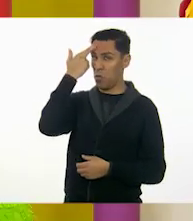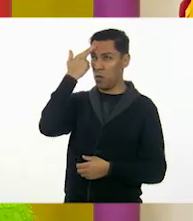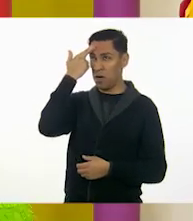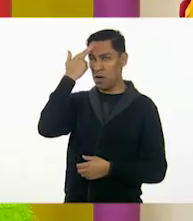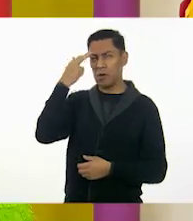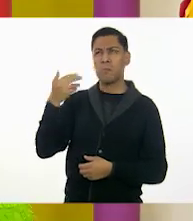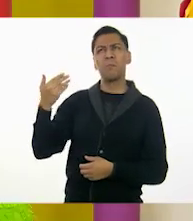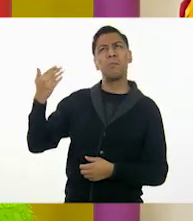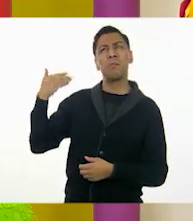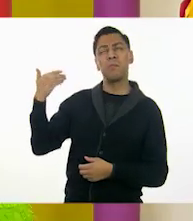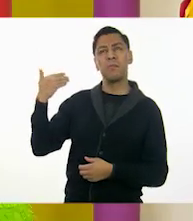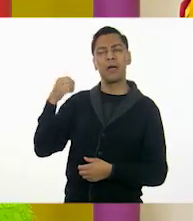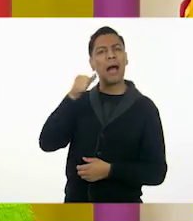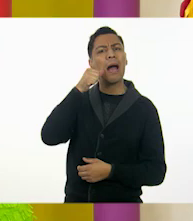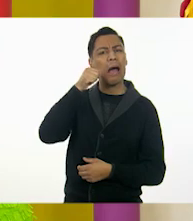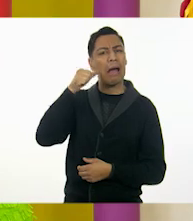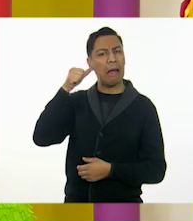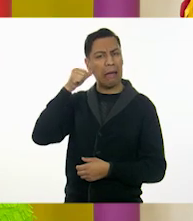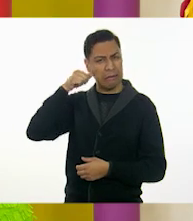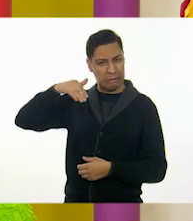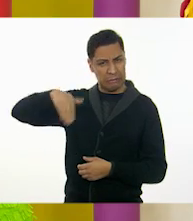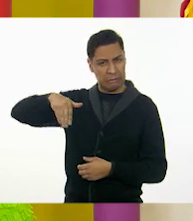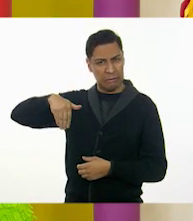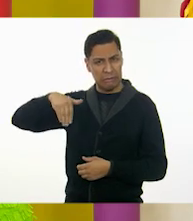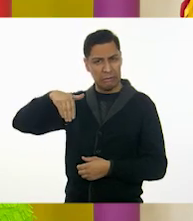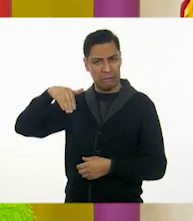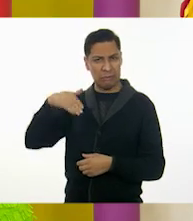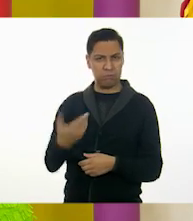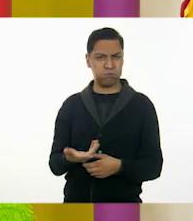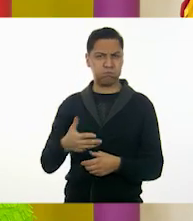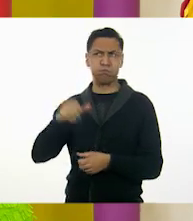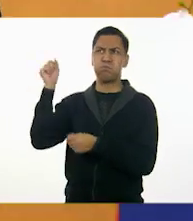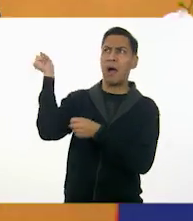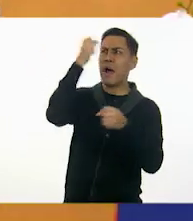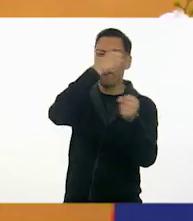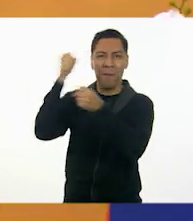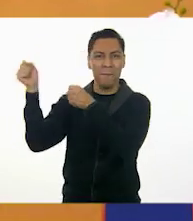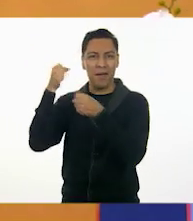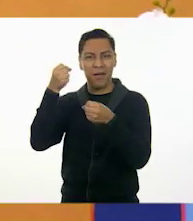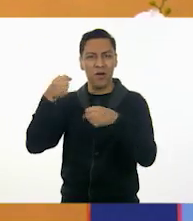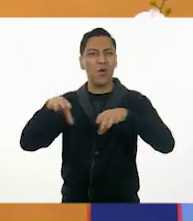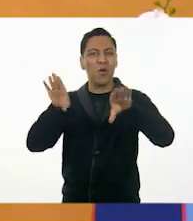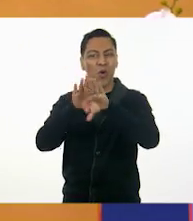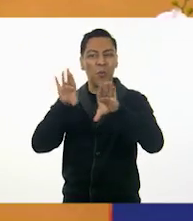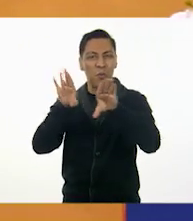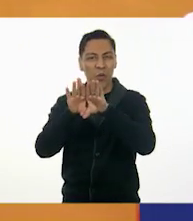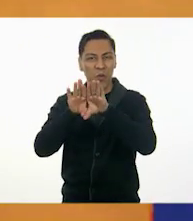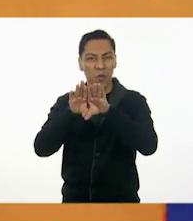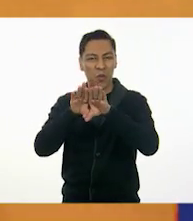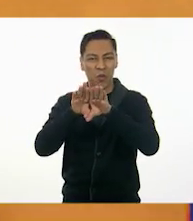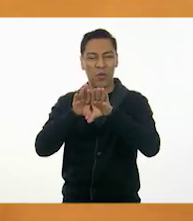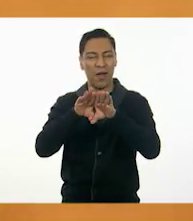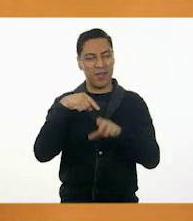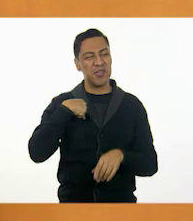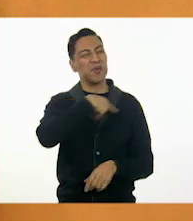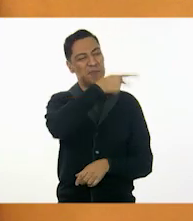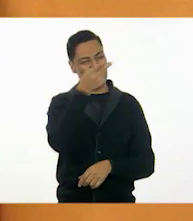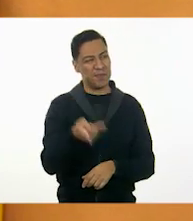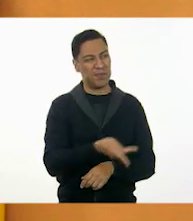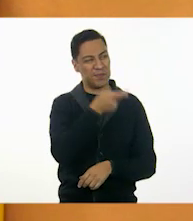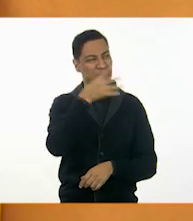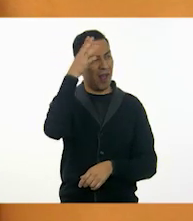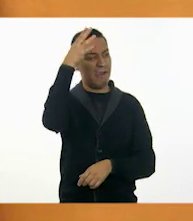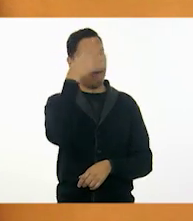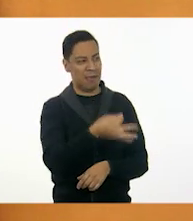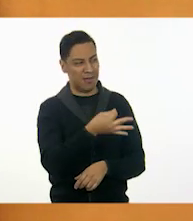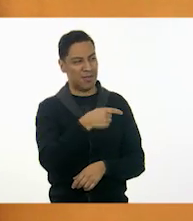más fresca que recuerdo es la de ayer, la de cómo se mueven las piñatas. ¡Oh, de verdad! ¿Qué crees? Yo te iba a hacer una adivinanza,